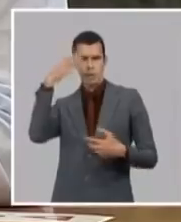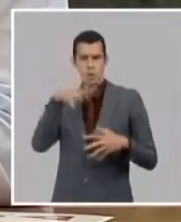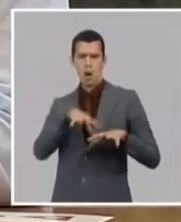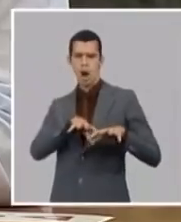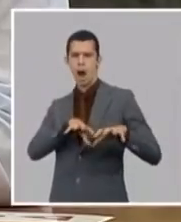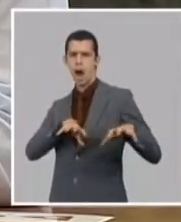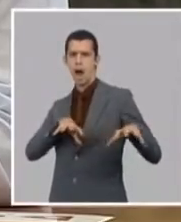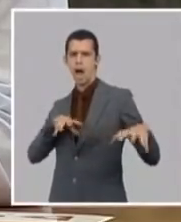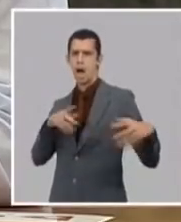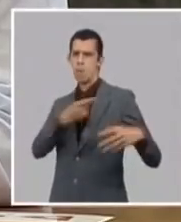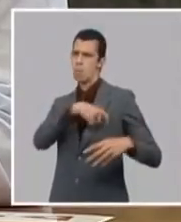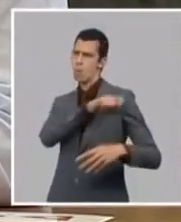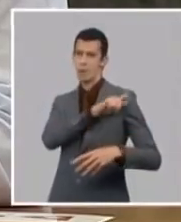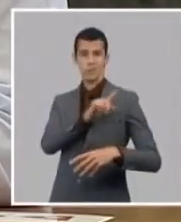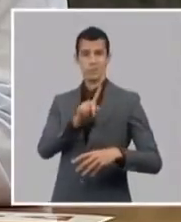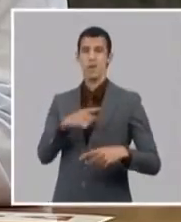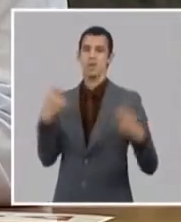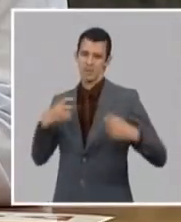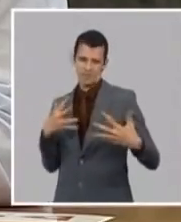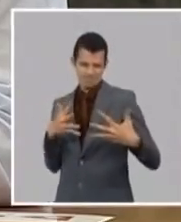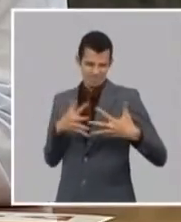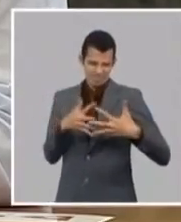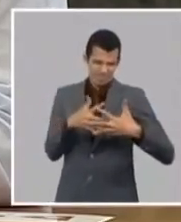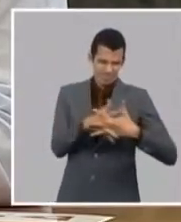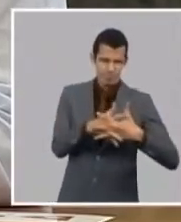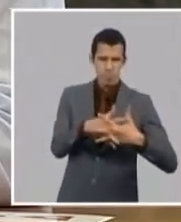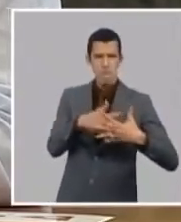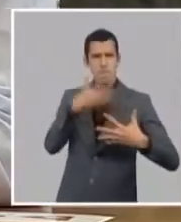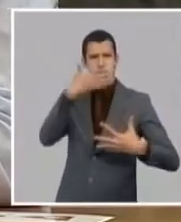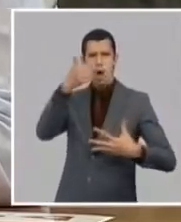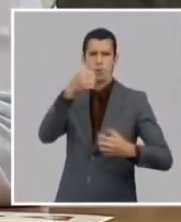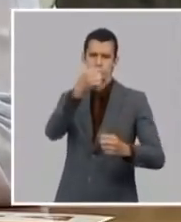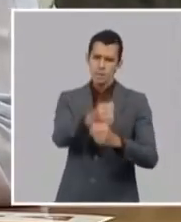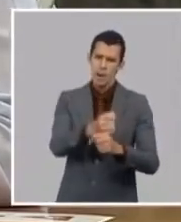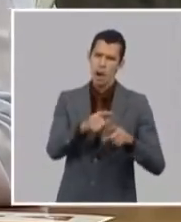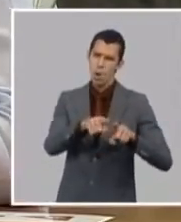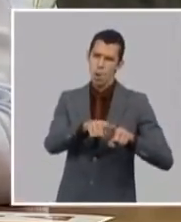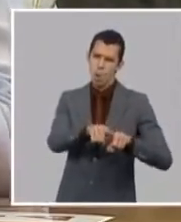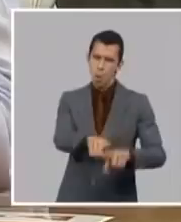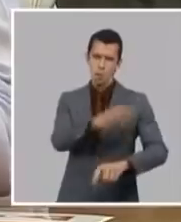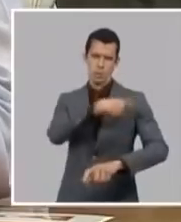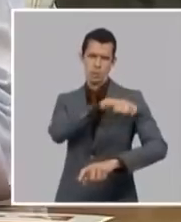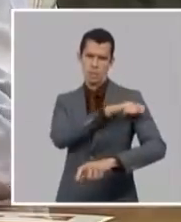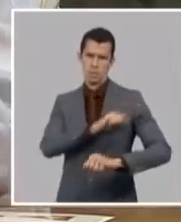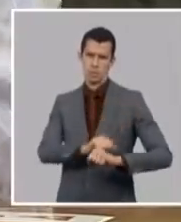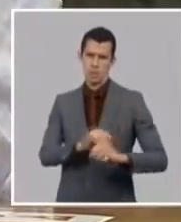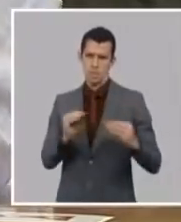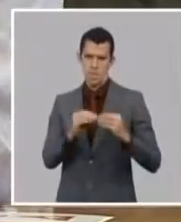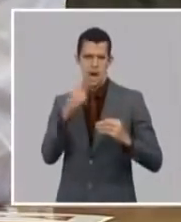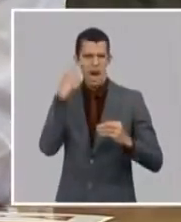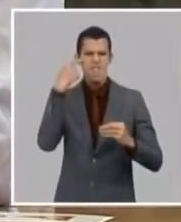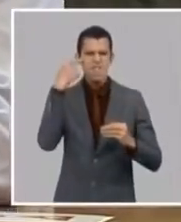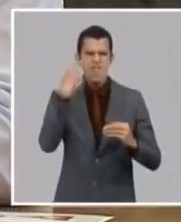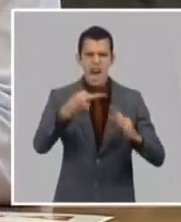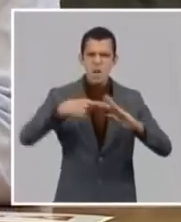los problemas de la población la vocación humanista de la revolución concretarla